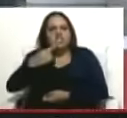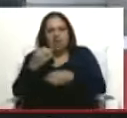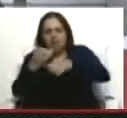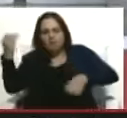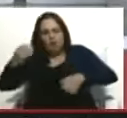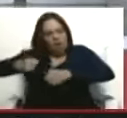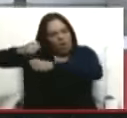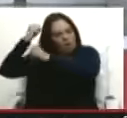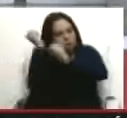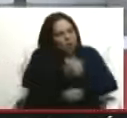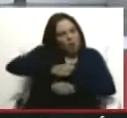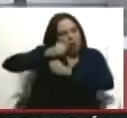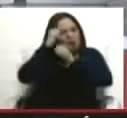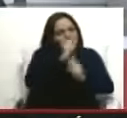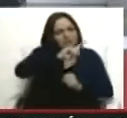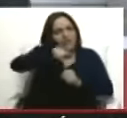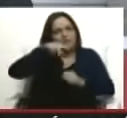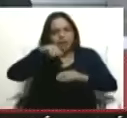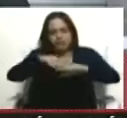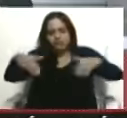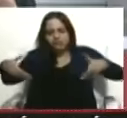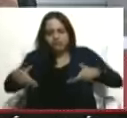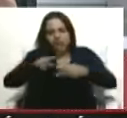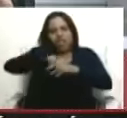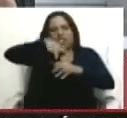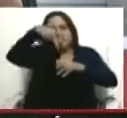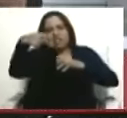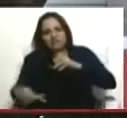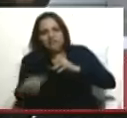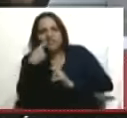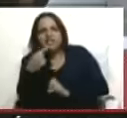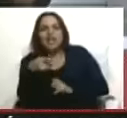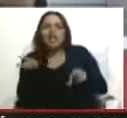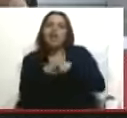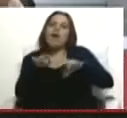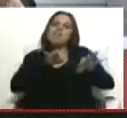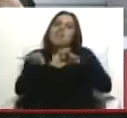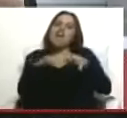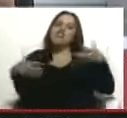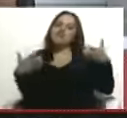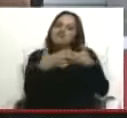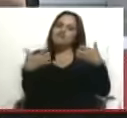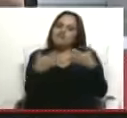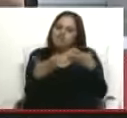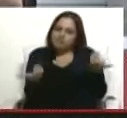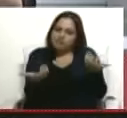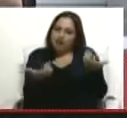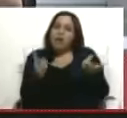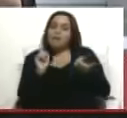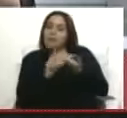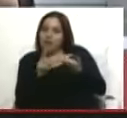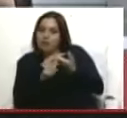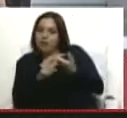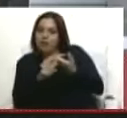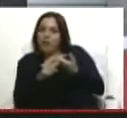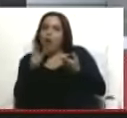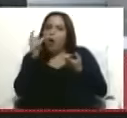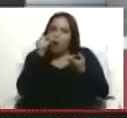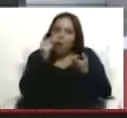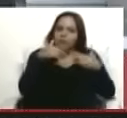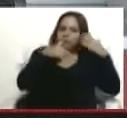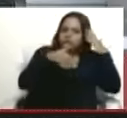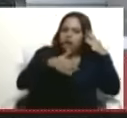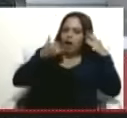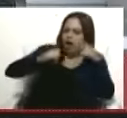lanzarlo al precipicio para simular que había sido una riña de homicidio, primero Cancerbero matando a Molnar,